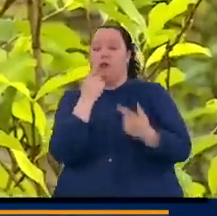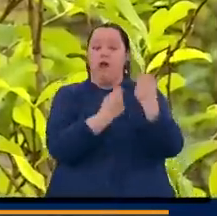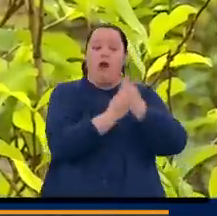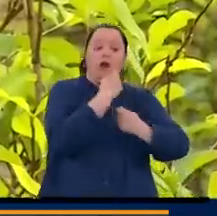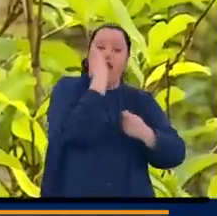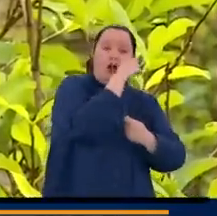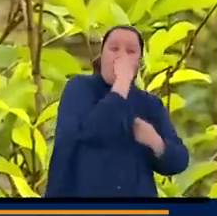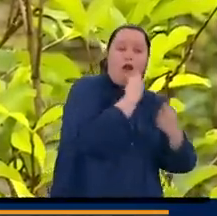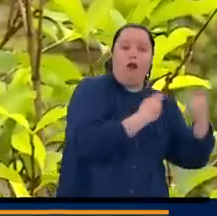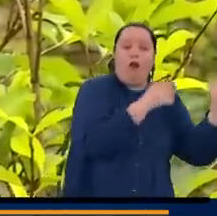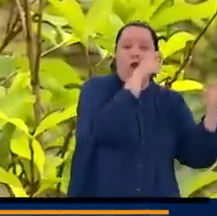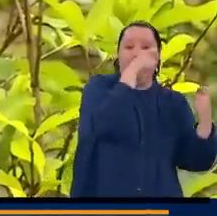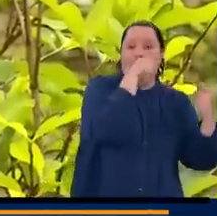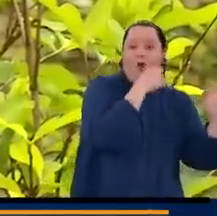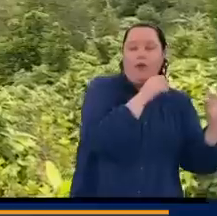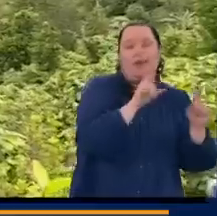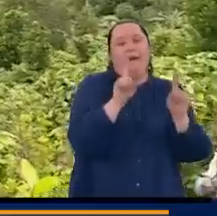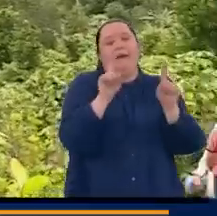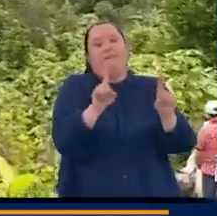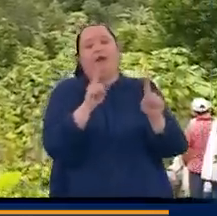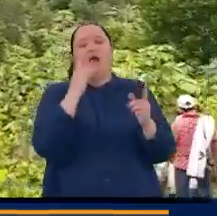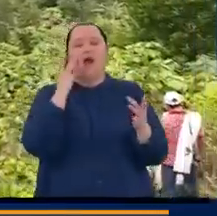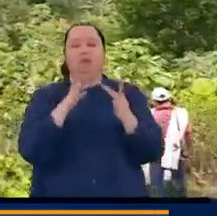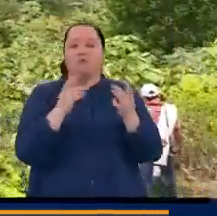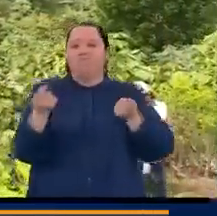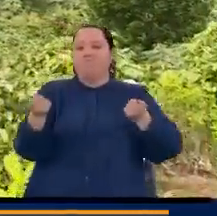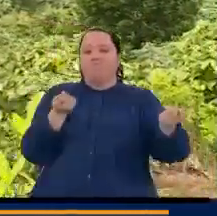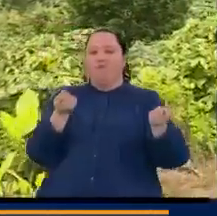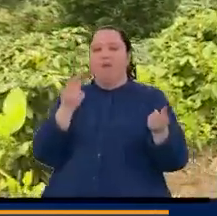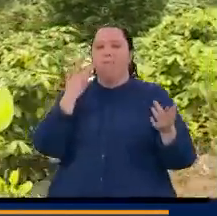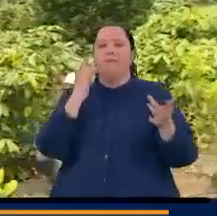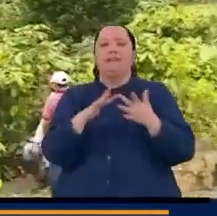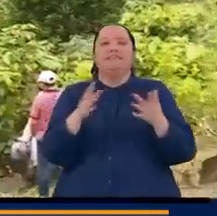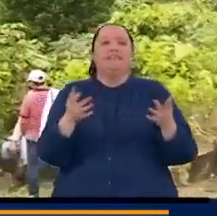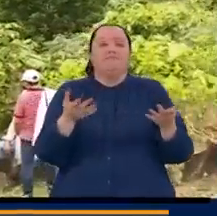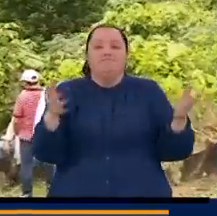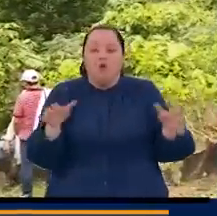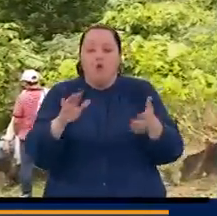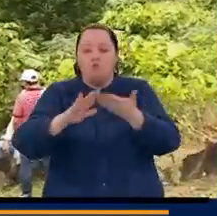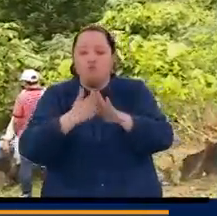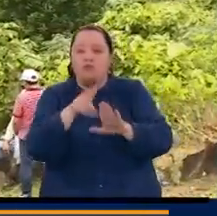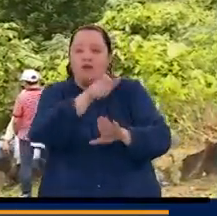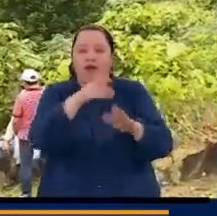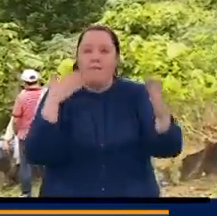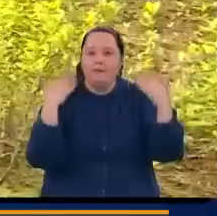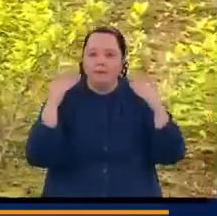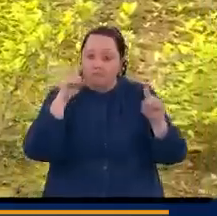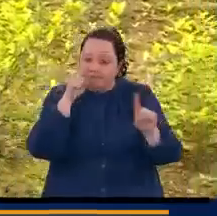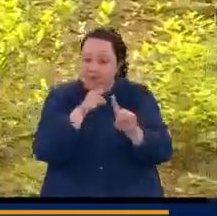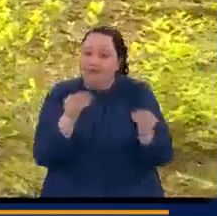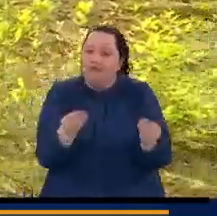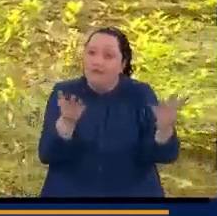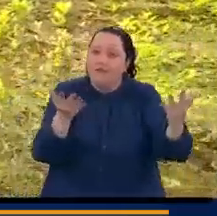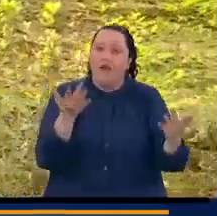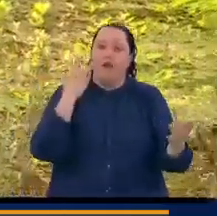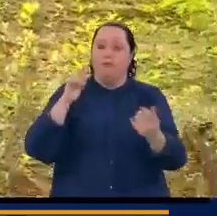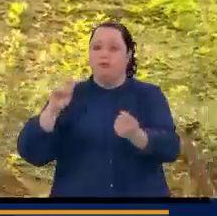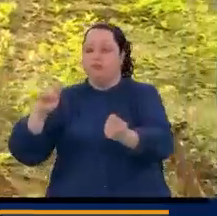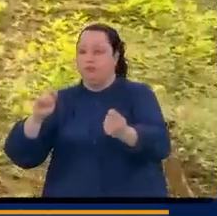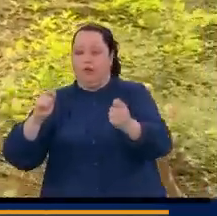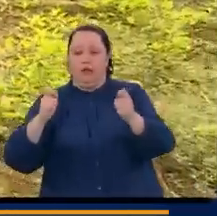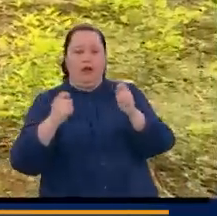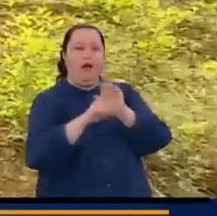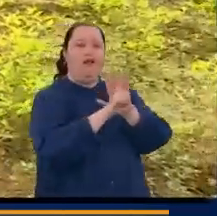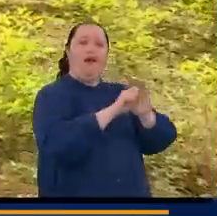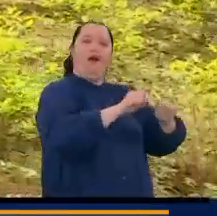cocaína. Pero esta es una medida, es una medida, digamos, de darle oxígeno, darle vida a esas comunidades campesinas para que puedan transitar hacia la ley. La